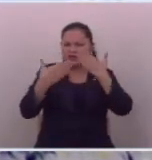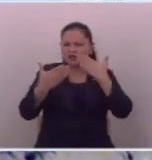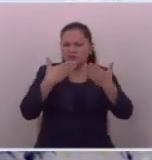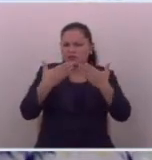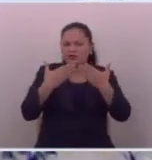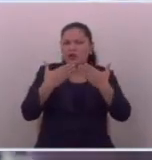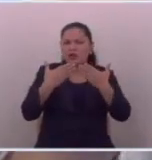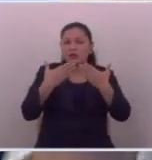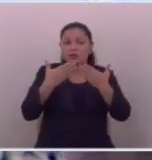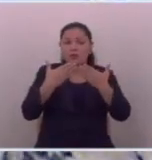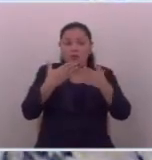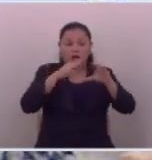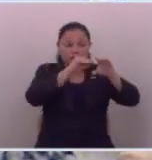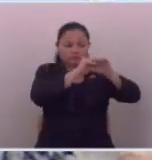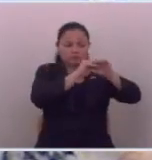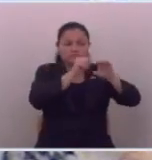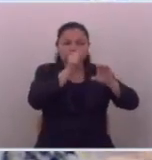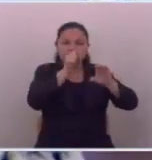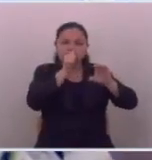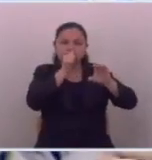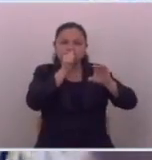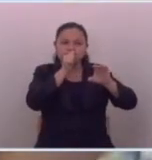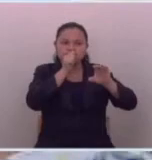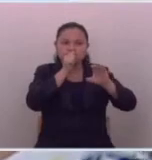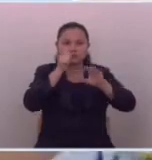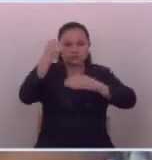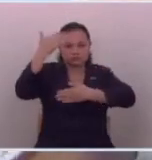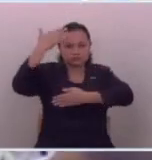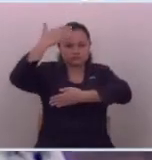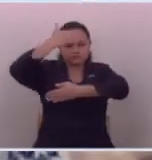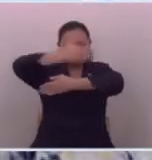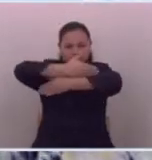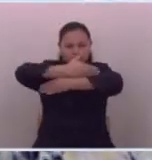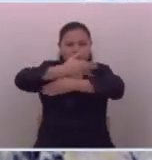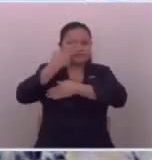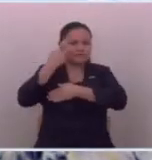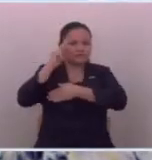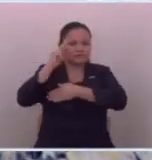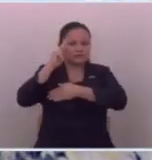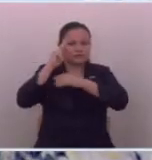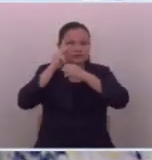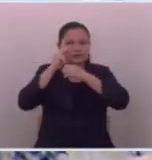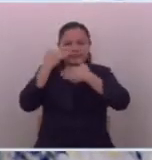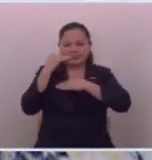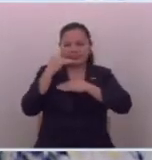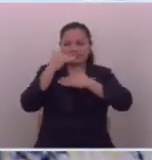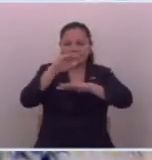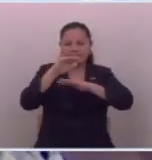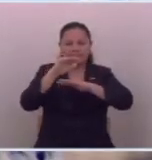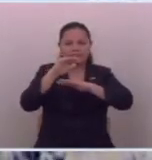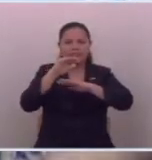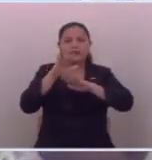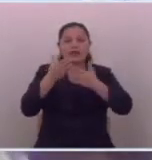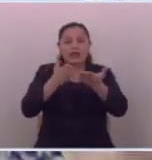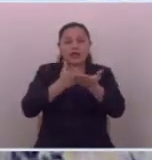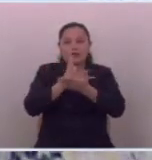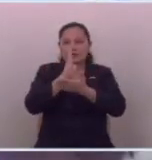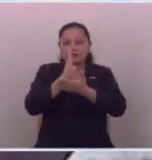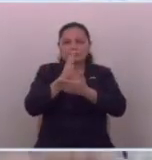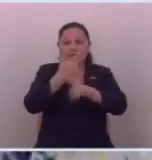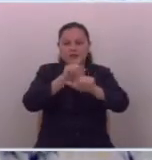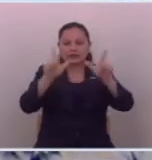y que se vuelve un muro una limitante para el libre